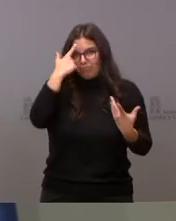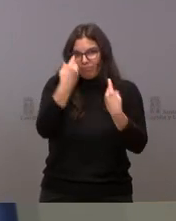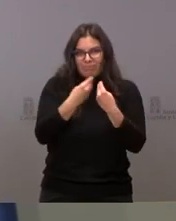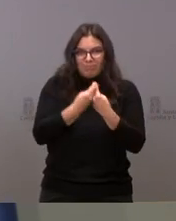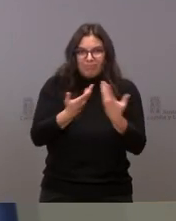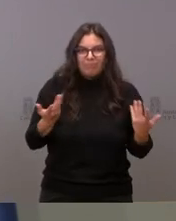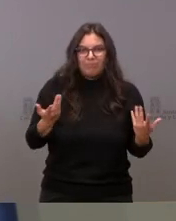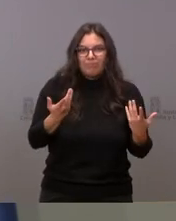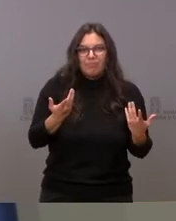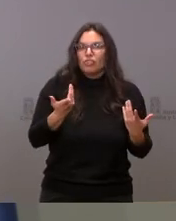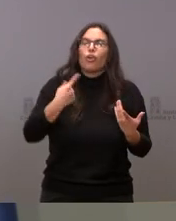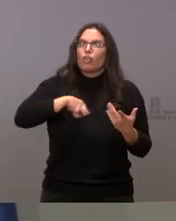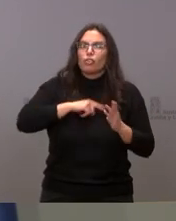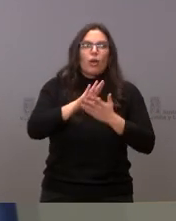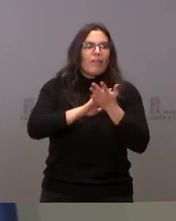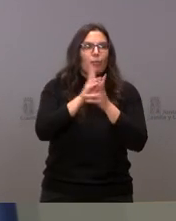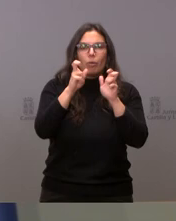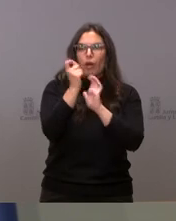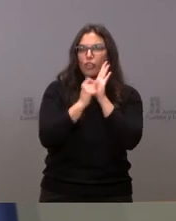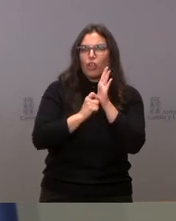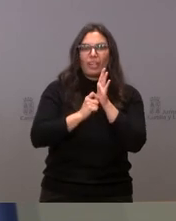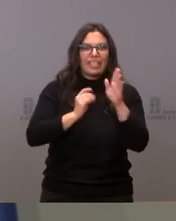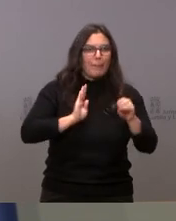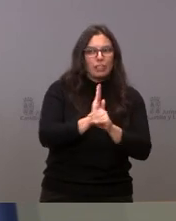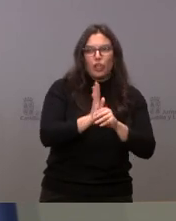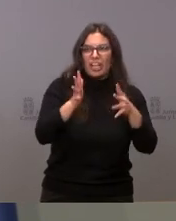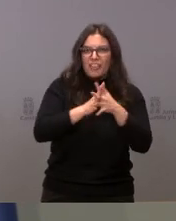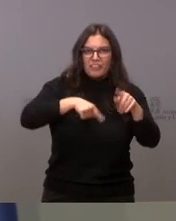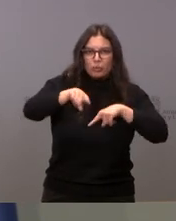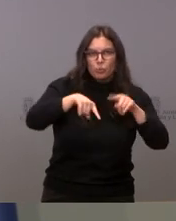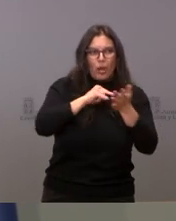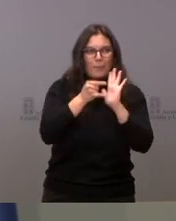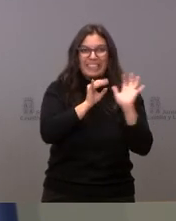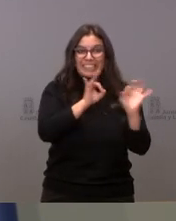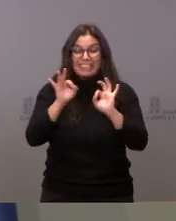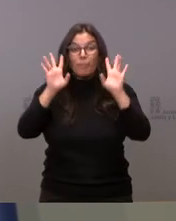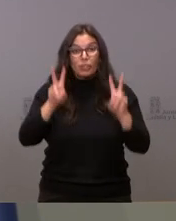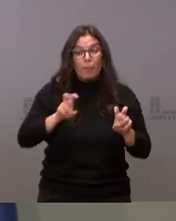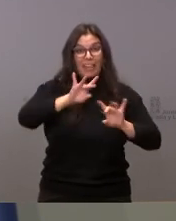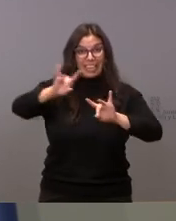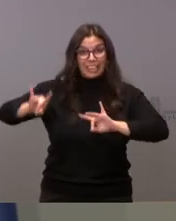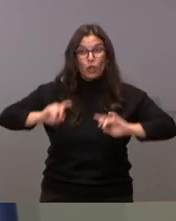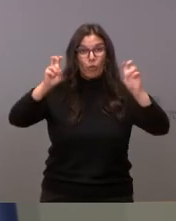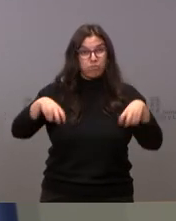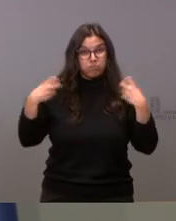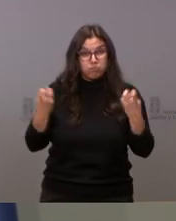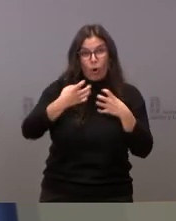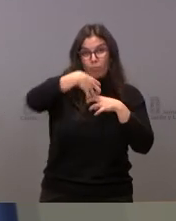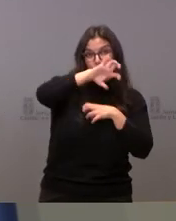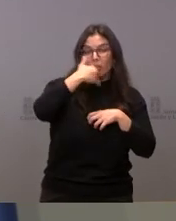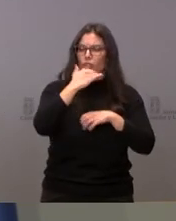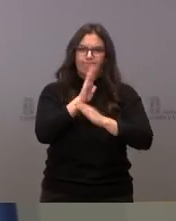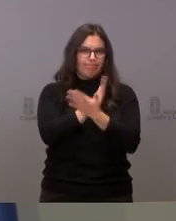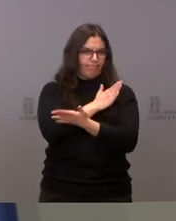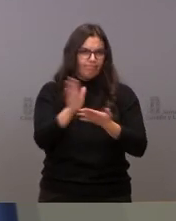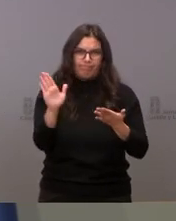hablamos de condiciones de infraestructuras, de inversiones o de planes concretos de inversión. Pero